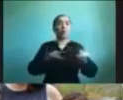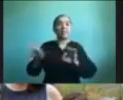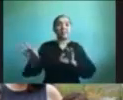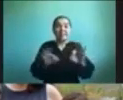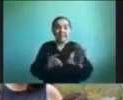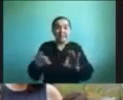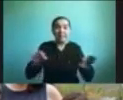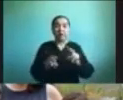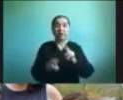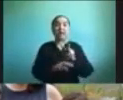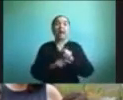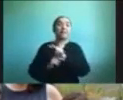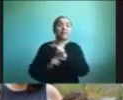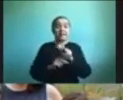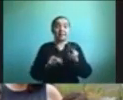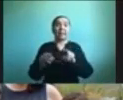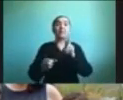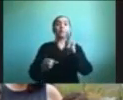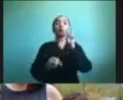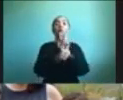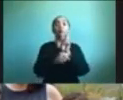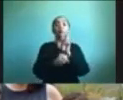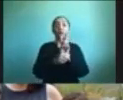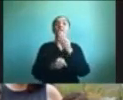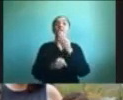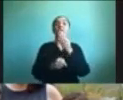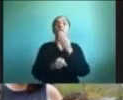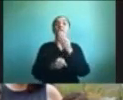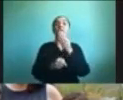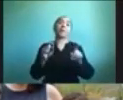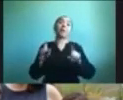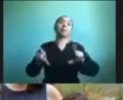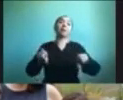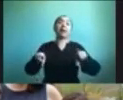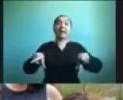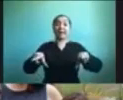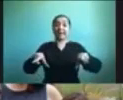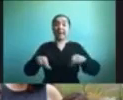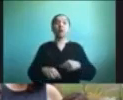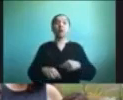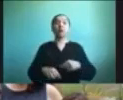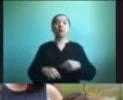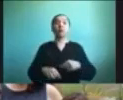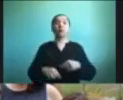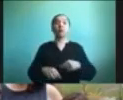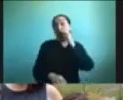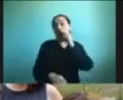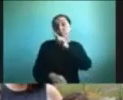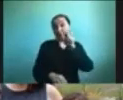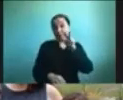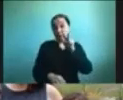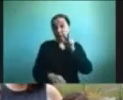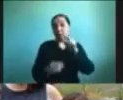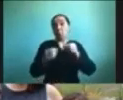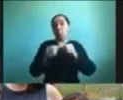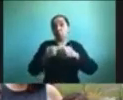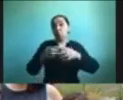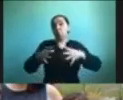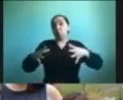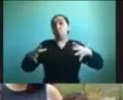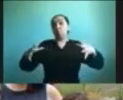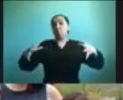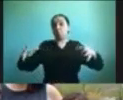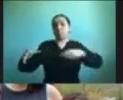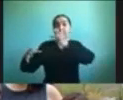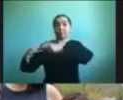administrativo, profesores y también ingenieros. Como ven, somos un gran grupo los que trabajamos en